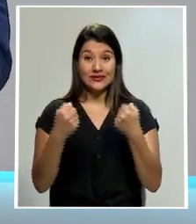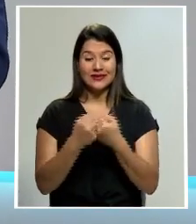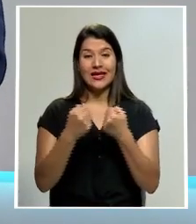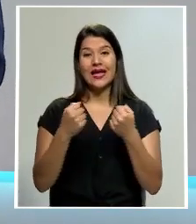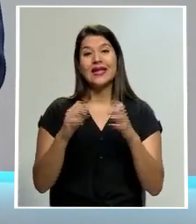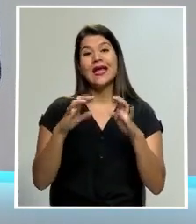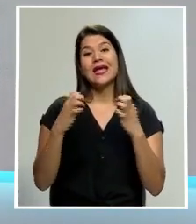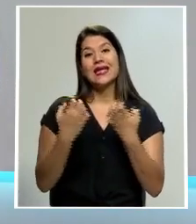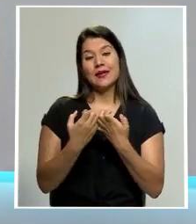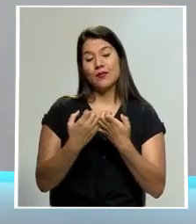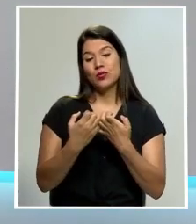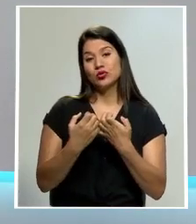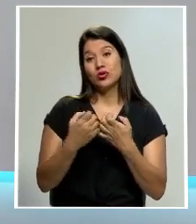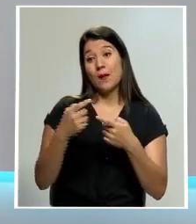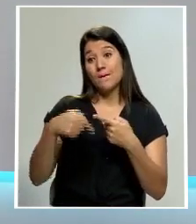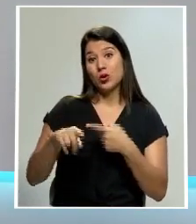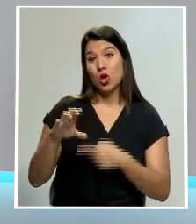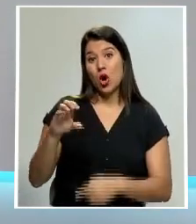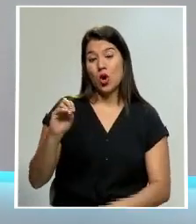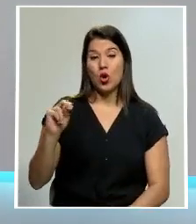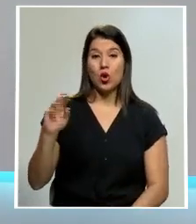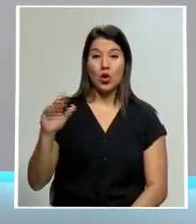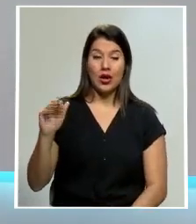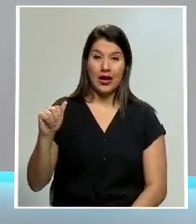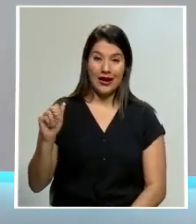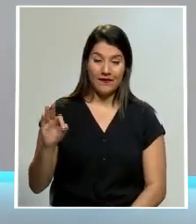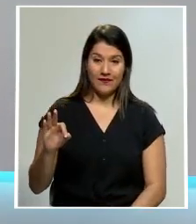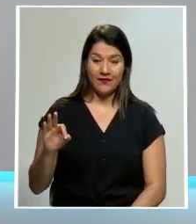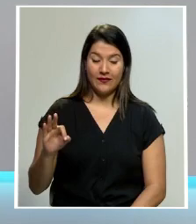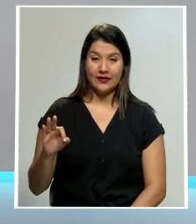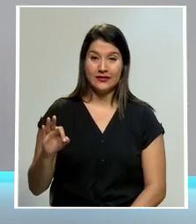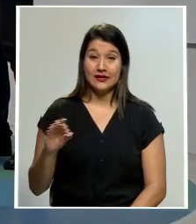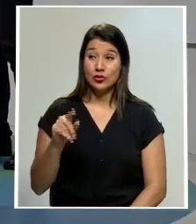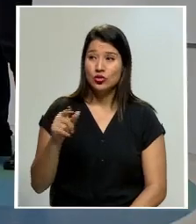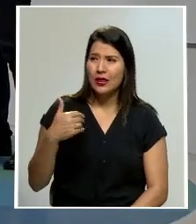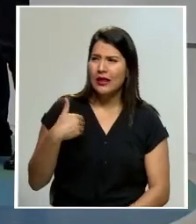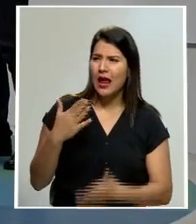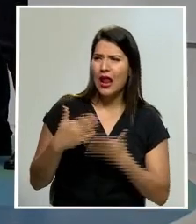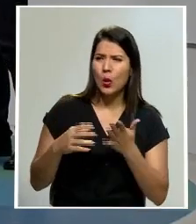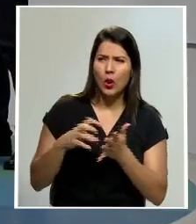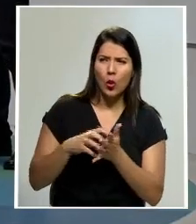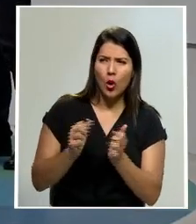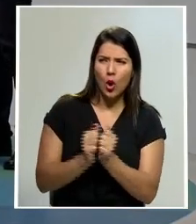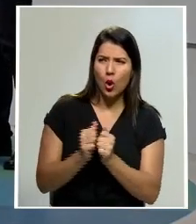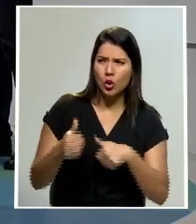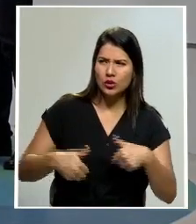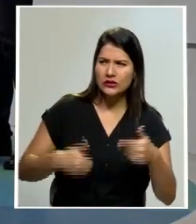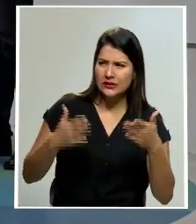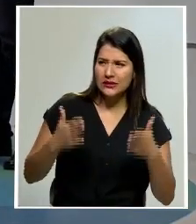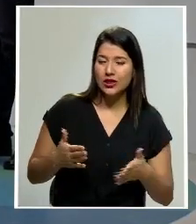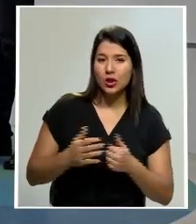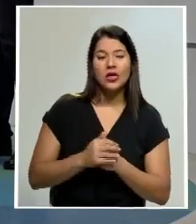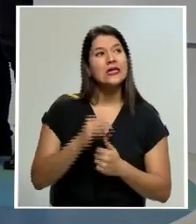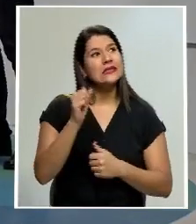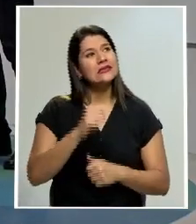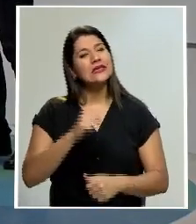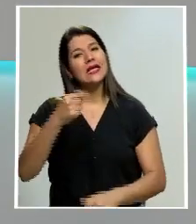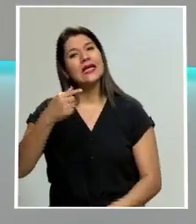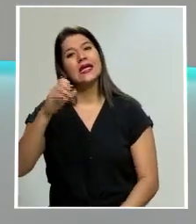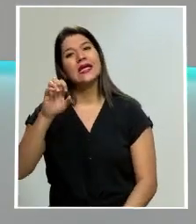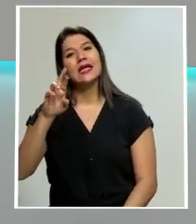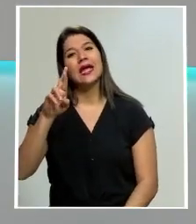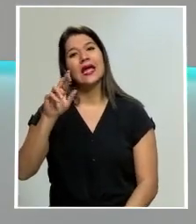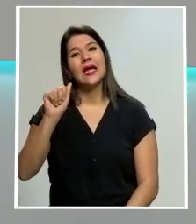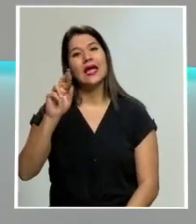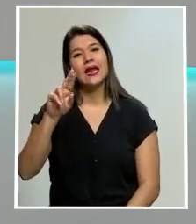la próxima Liga de CONCACAF mi estimada Eisel y tenías alguna duda con el técnico no sé qué me estás diciendo Sí, don Gerardo Fotocobres